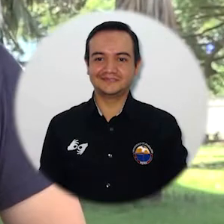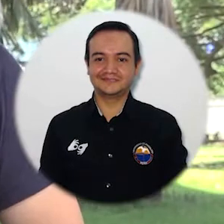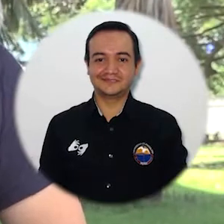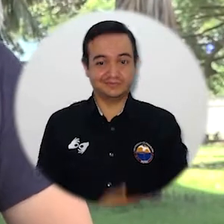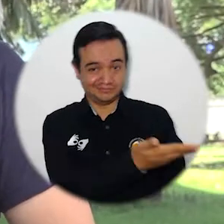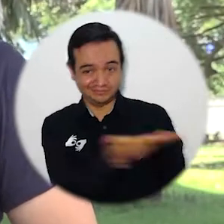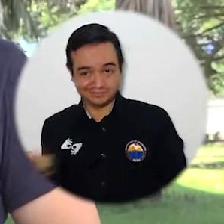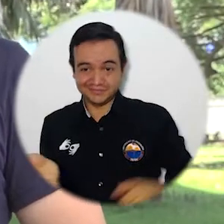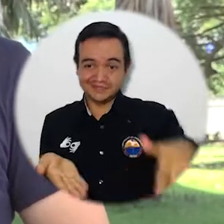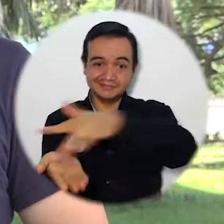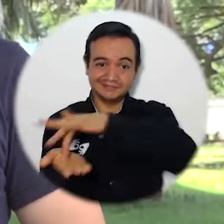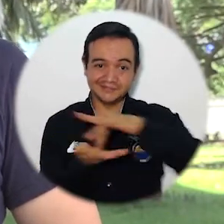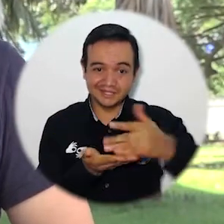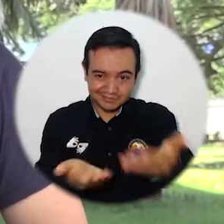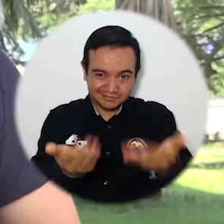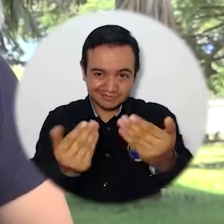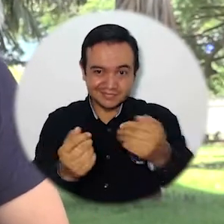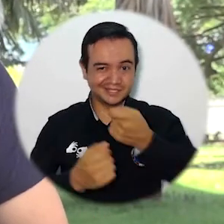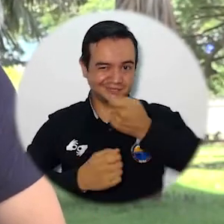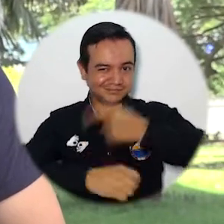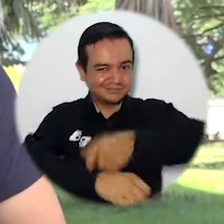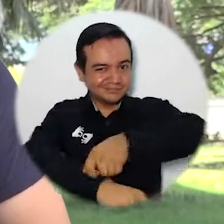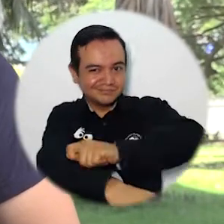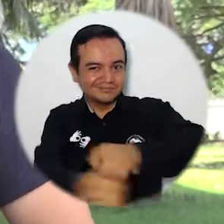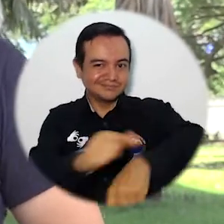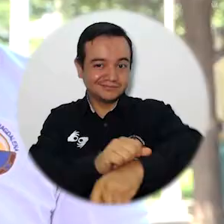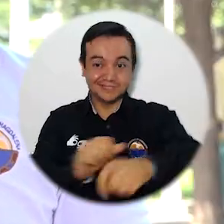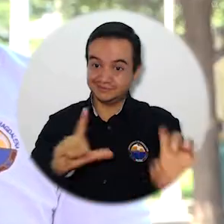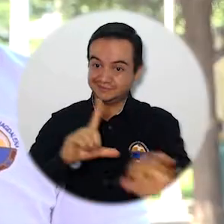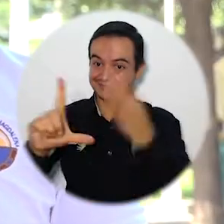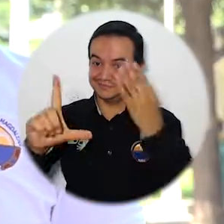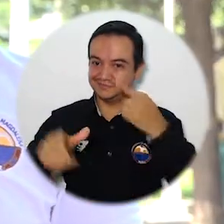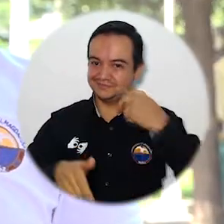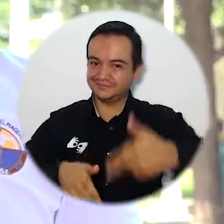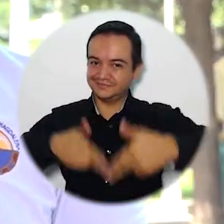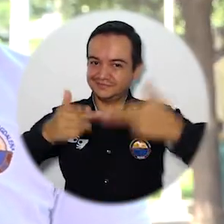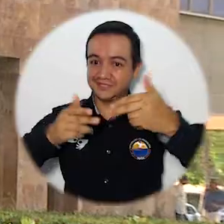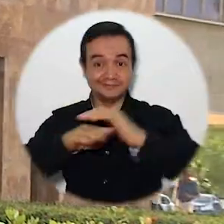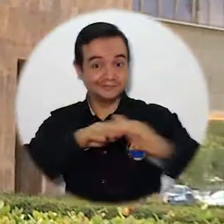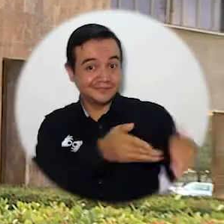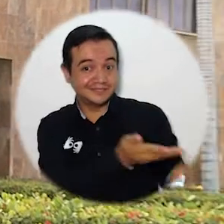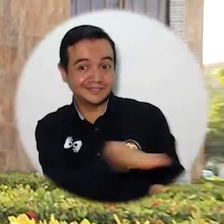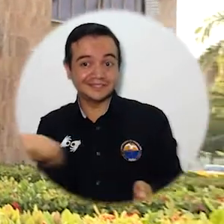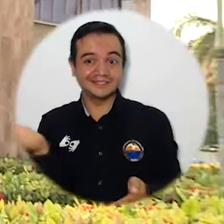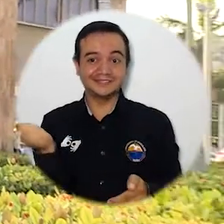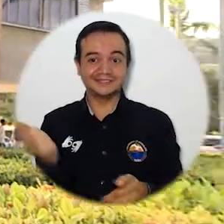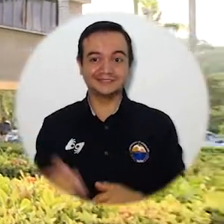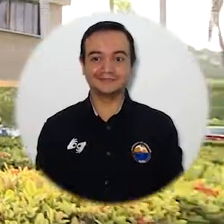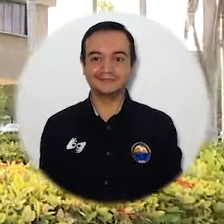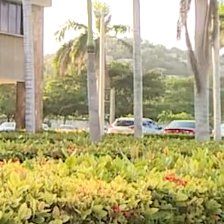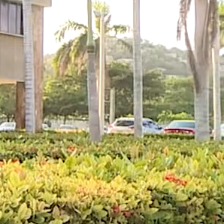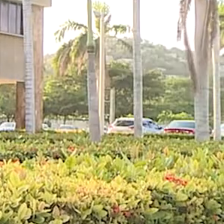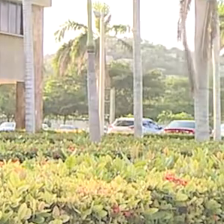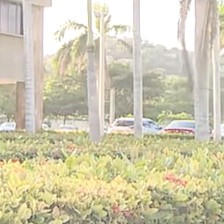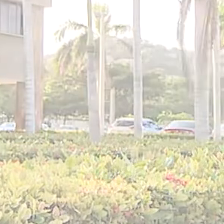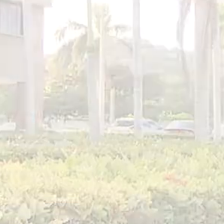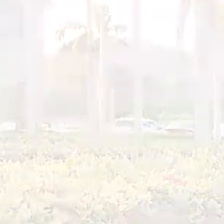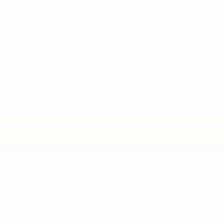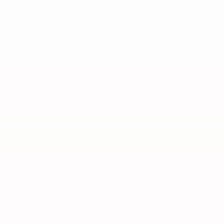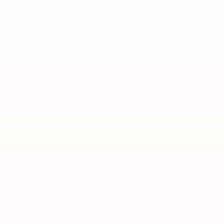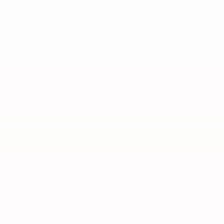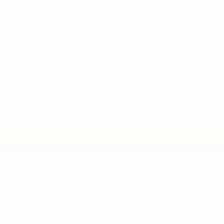Contamos con tu participación activa y no lo olvides, conéctate. Los invito. Universidad del Magdalena.